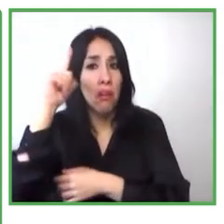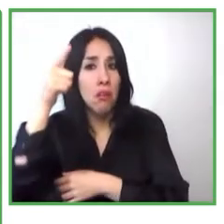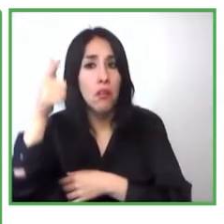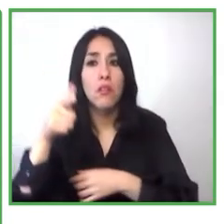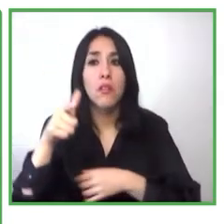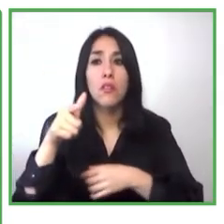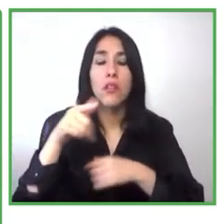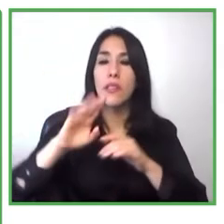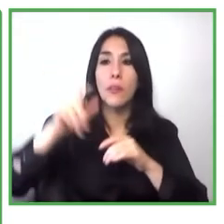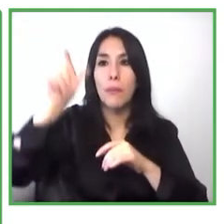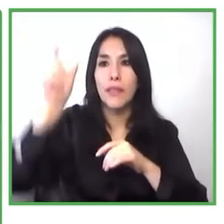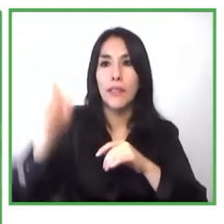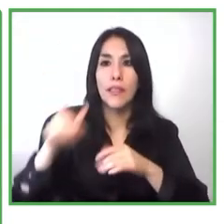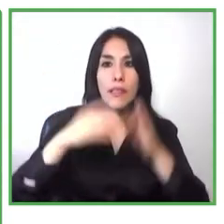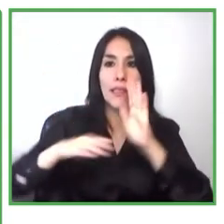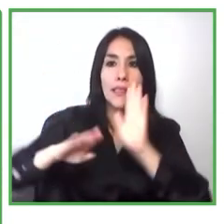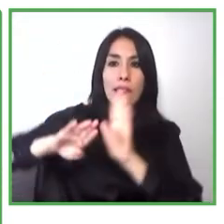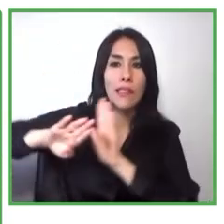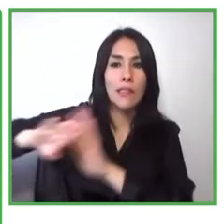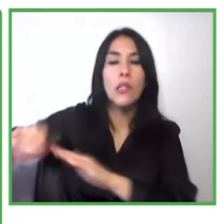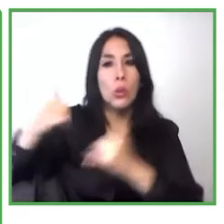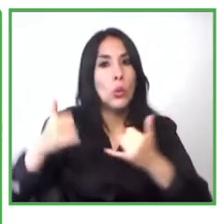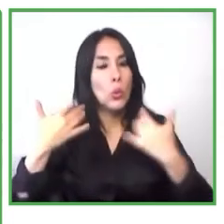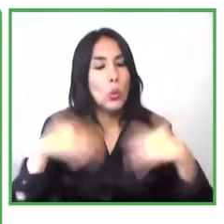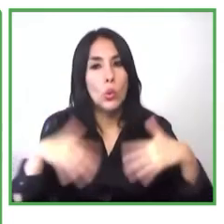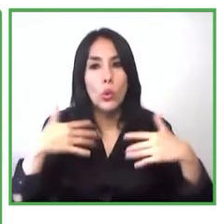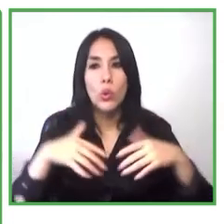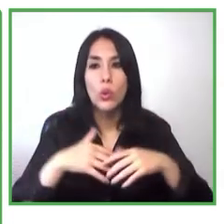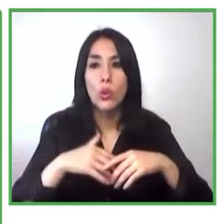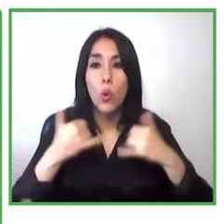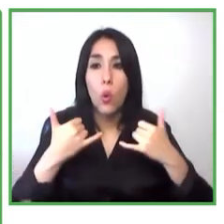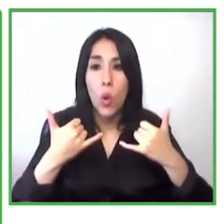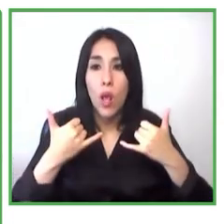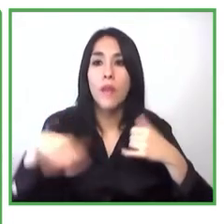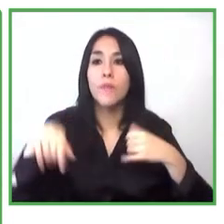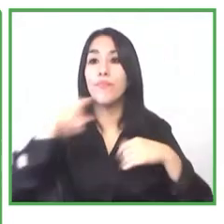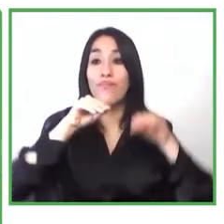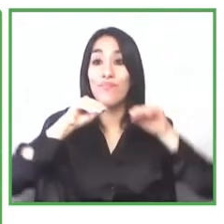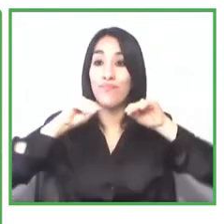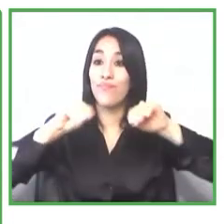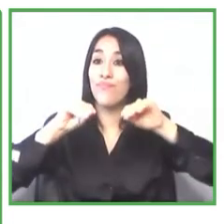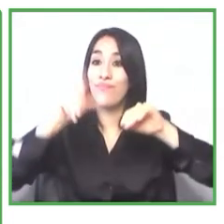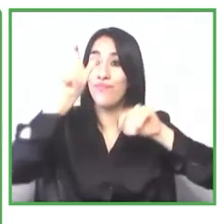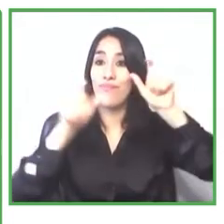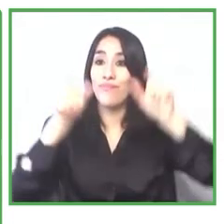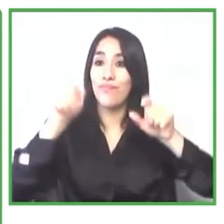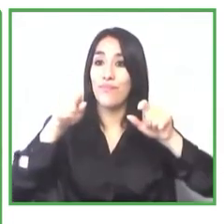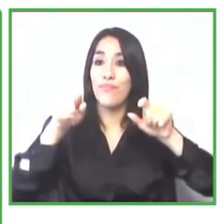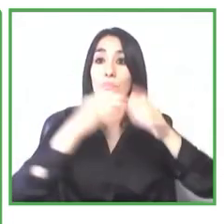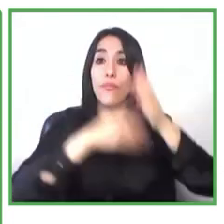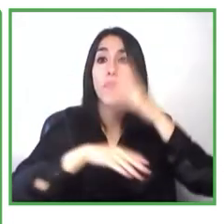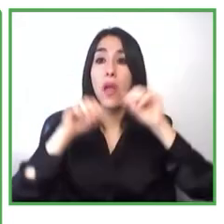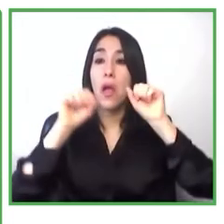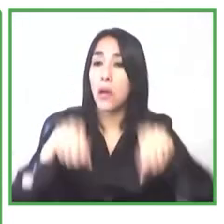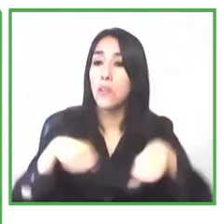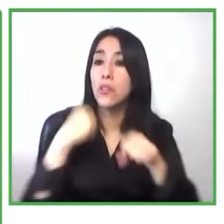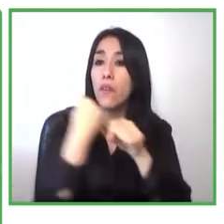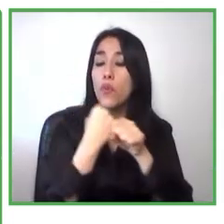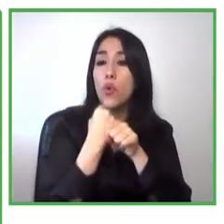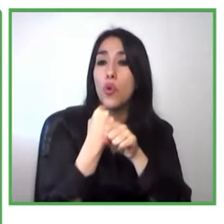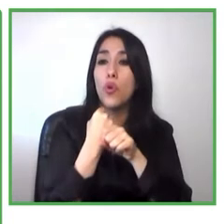para ello y también para trabajar en comunidad y así las personas puedan entender que la